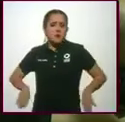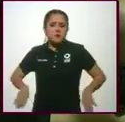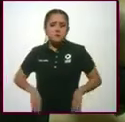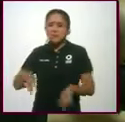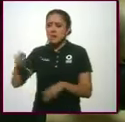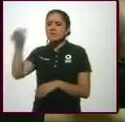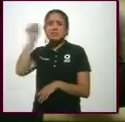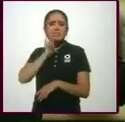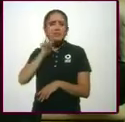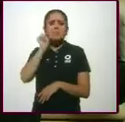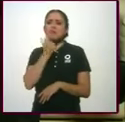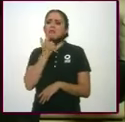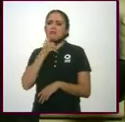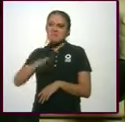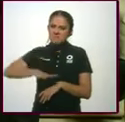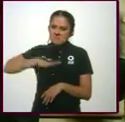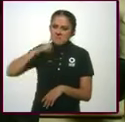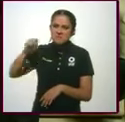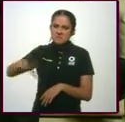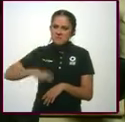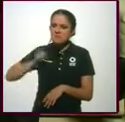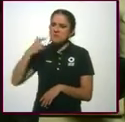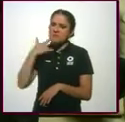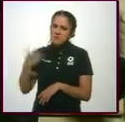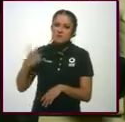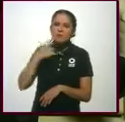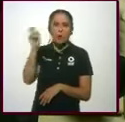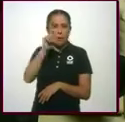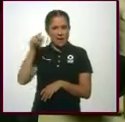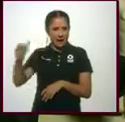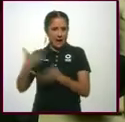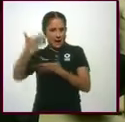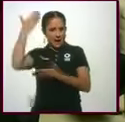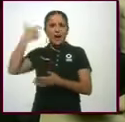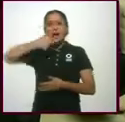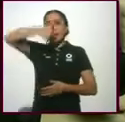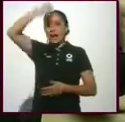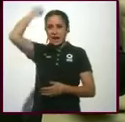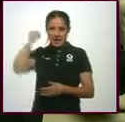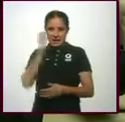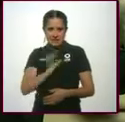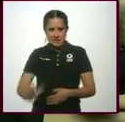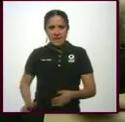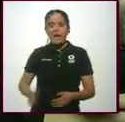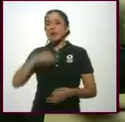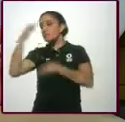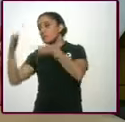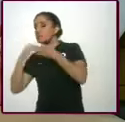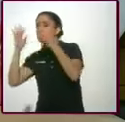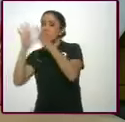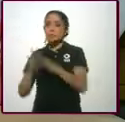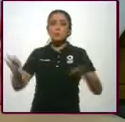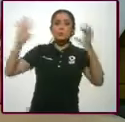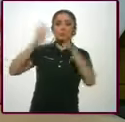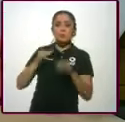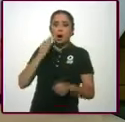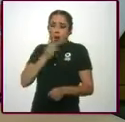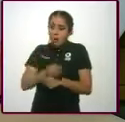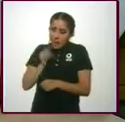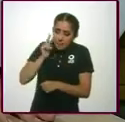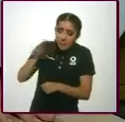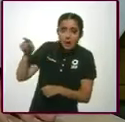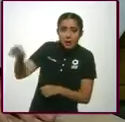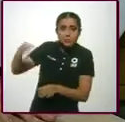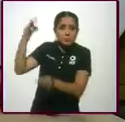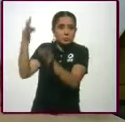para adelante. Él durante toda la campaña anunció lo que iba a hacer y es lo que está haciendo. O sea, nadie puede decir que está